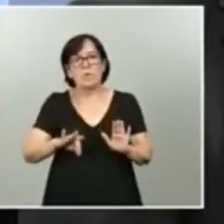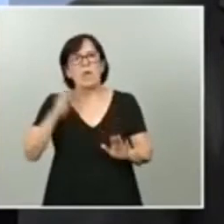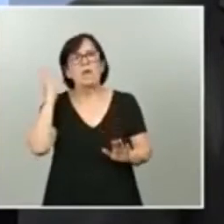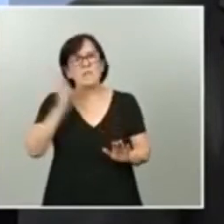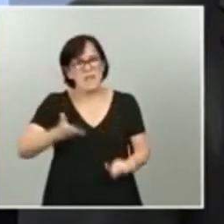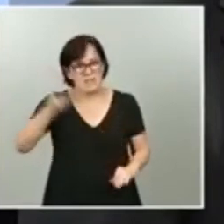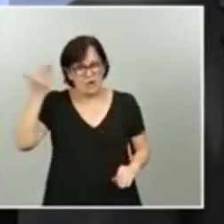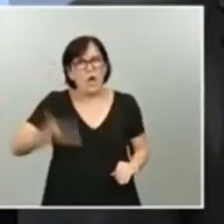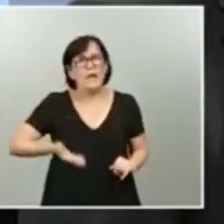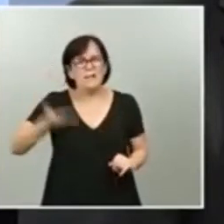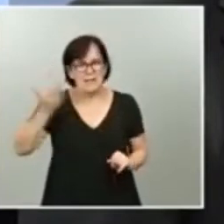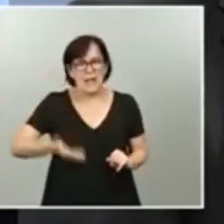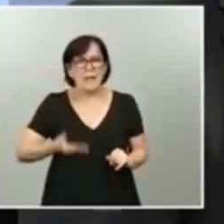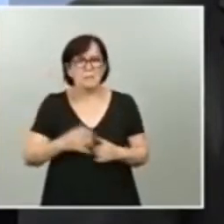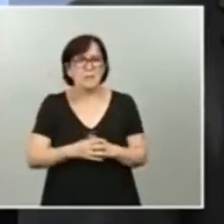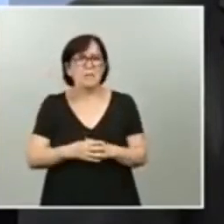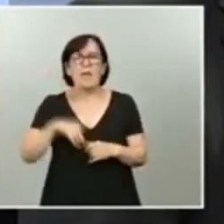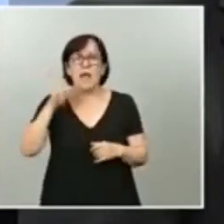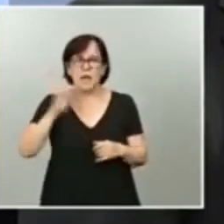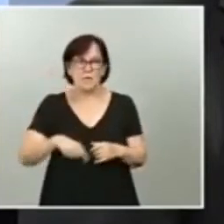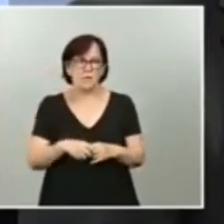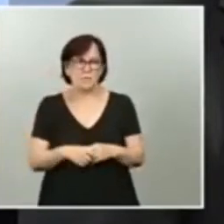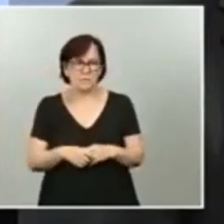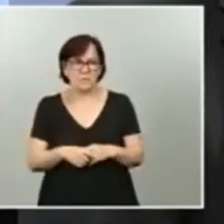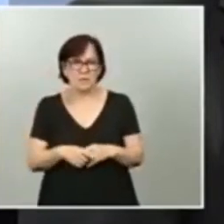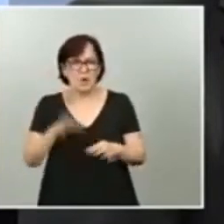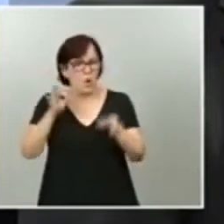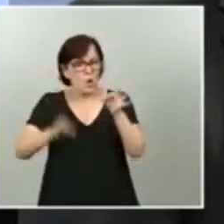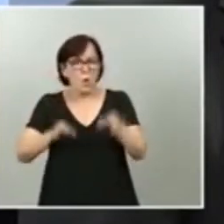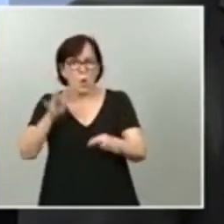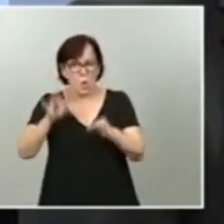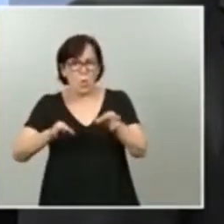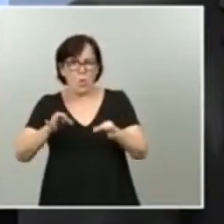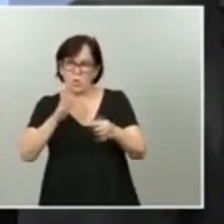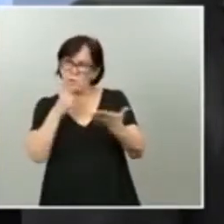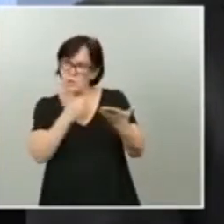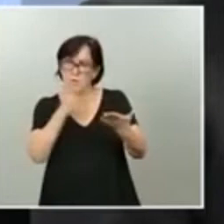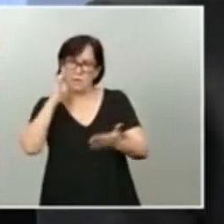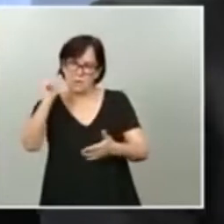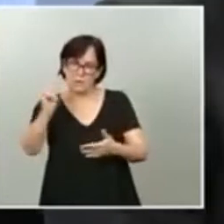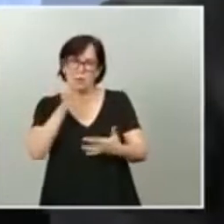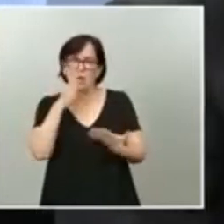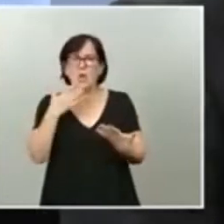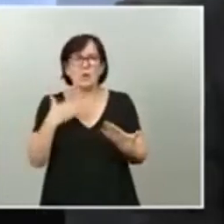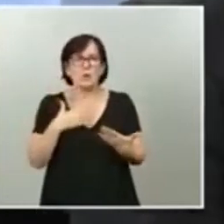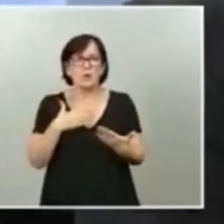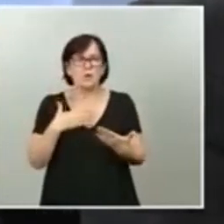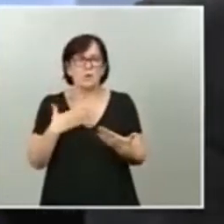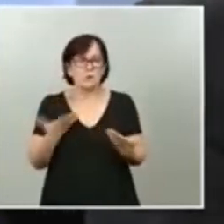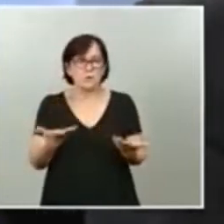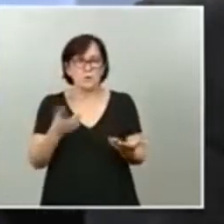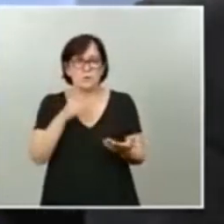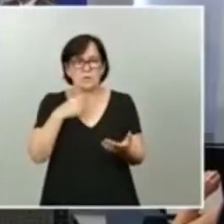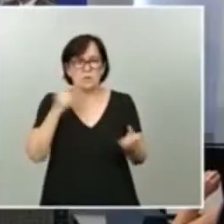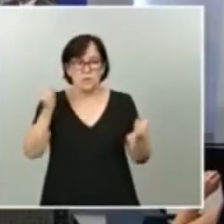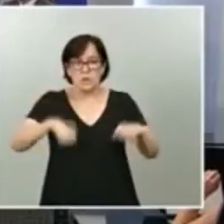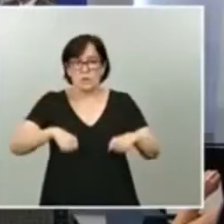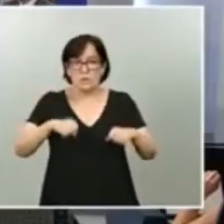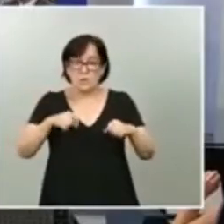y que además están judicializados. Creo que cualquiera estaría de acuerdo con esto. Gracias.